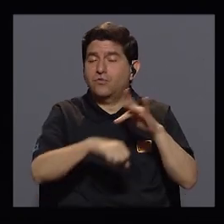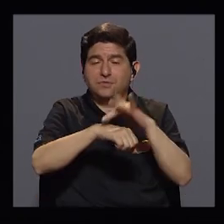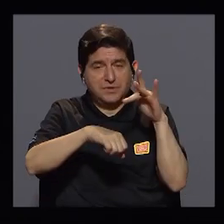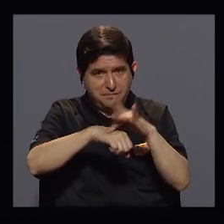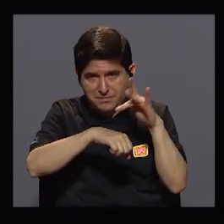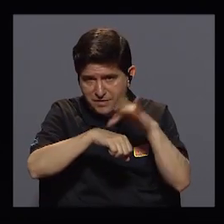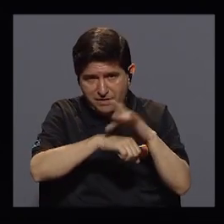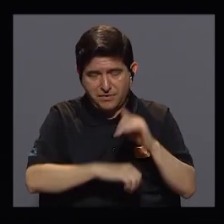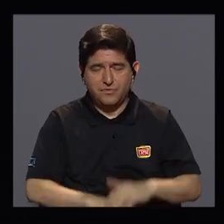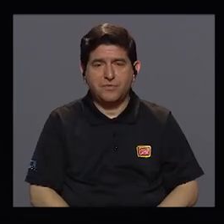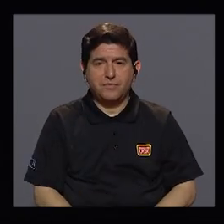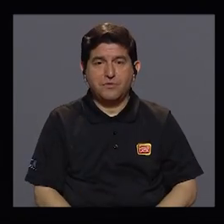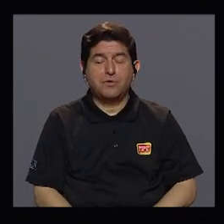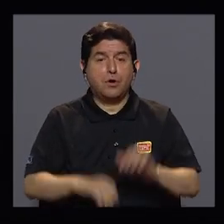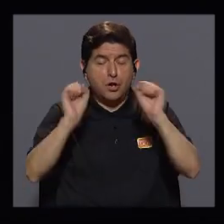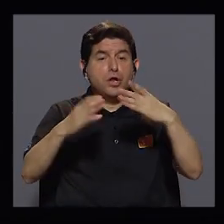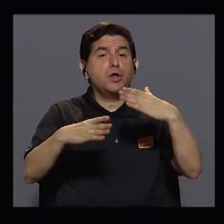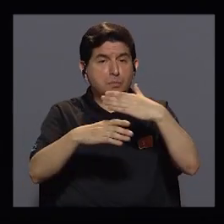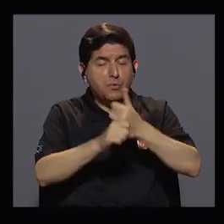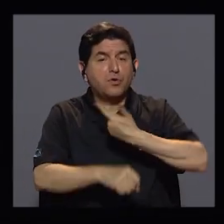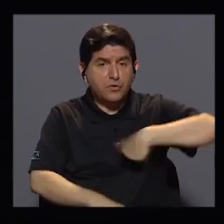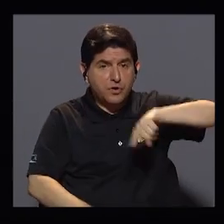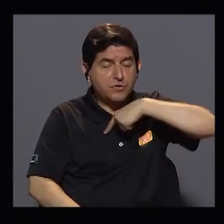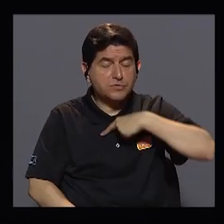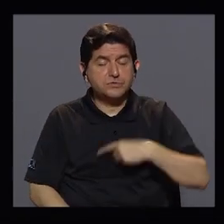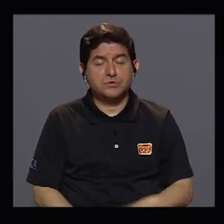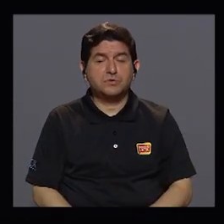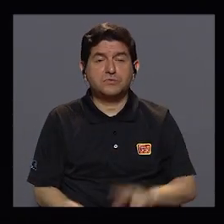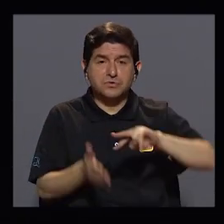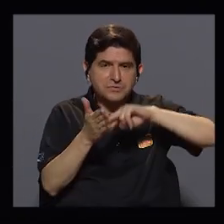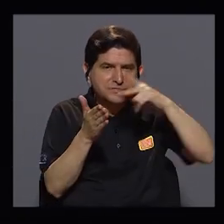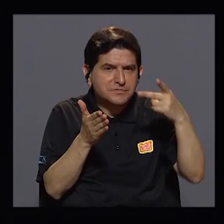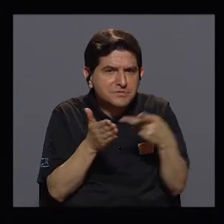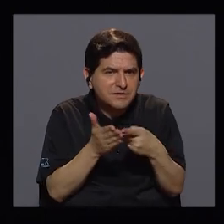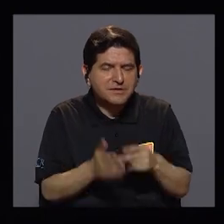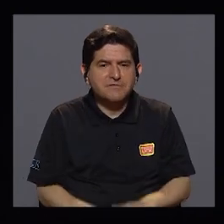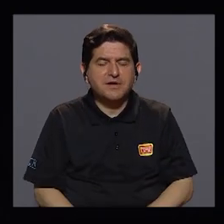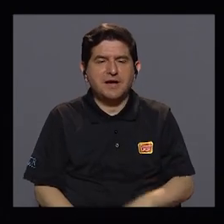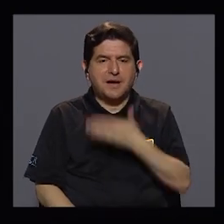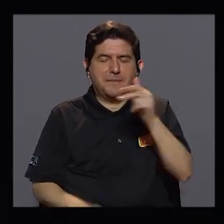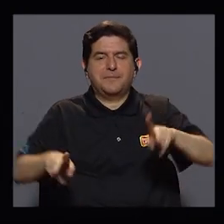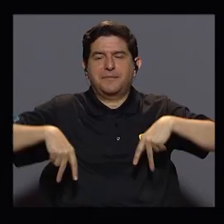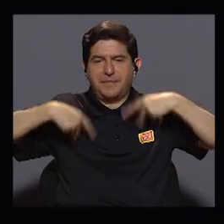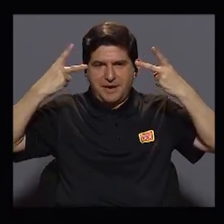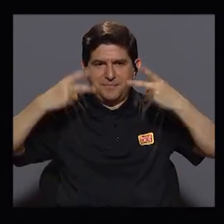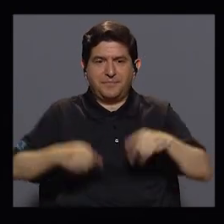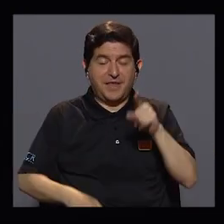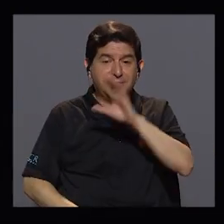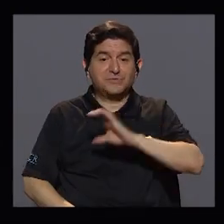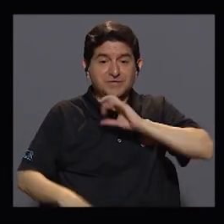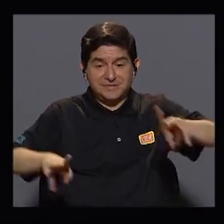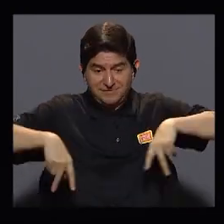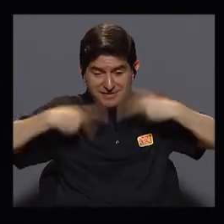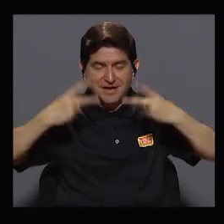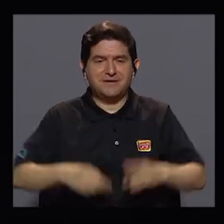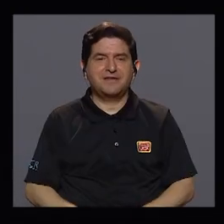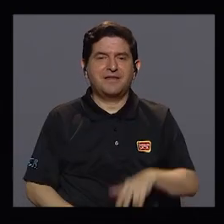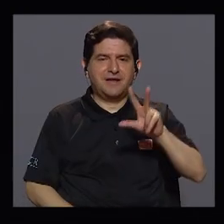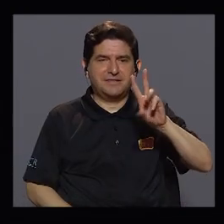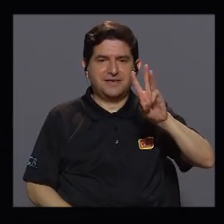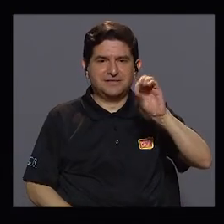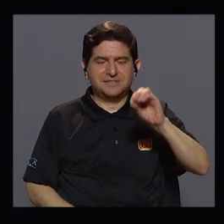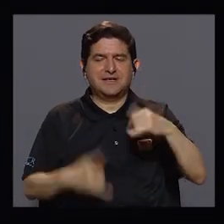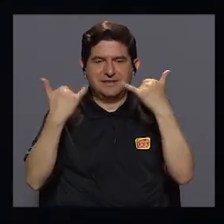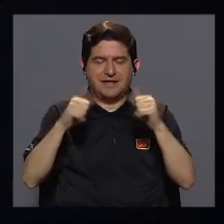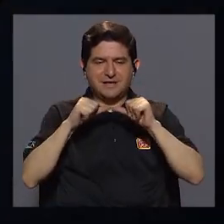tempranas. Y si eso lo podemos hacer, podemos lograr de algún modo vivir mejor. Eso es calidad de vida. Estamos en 360.